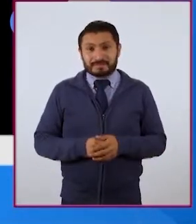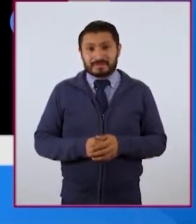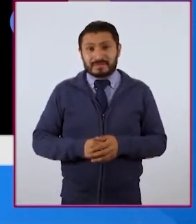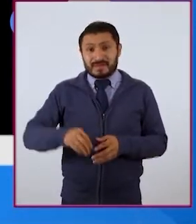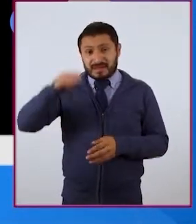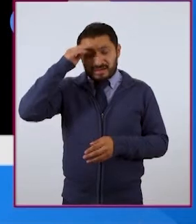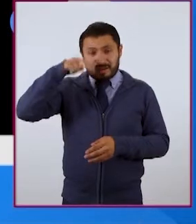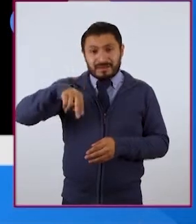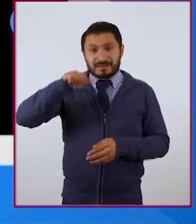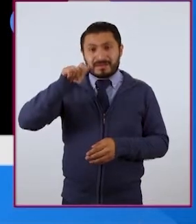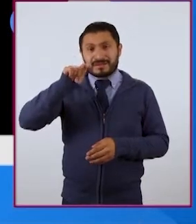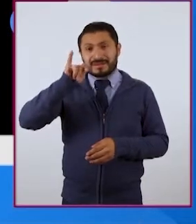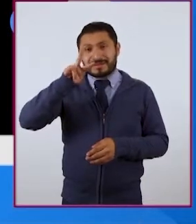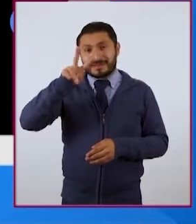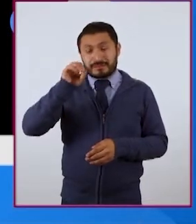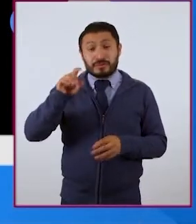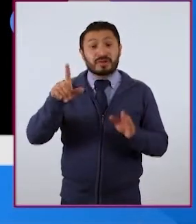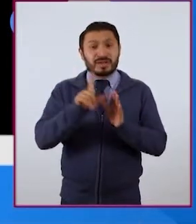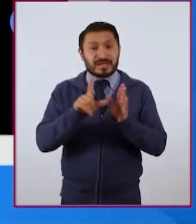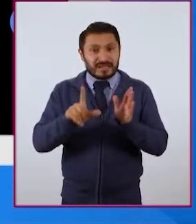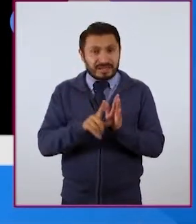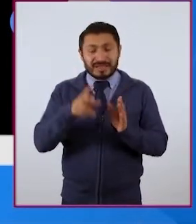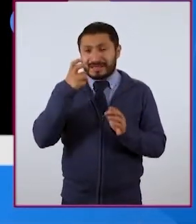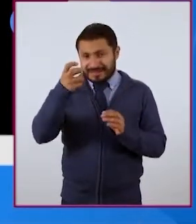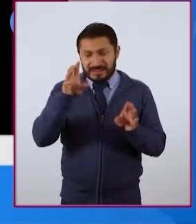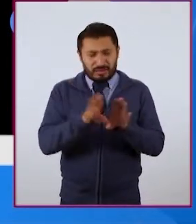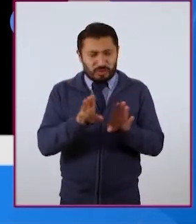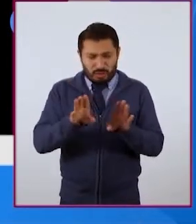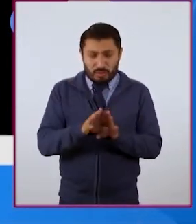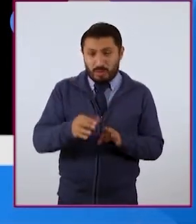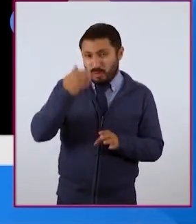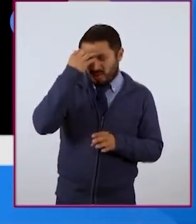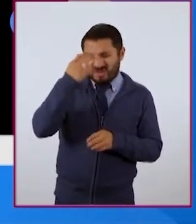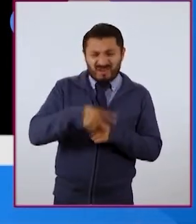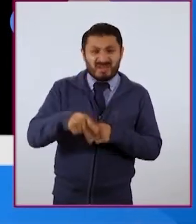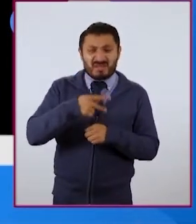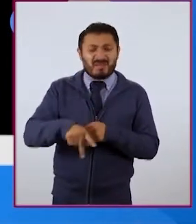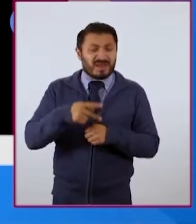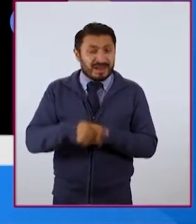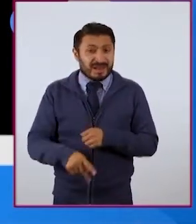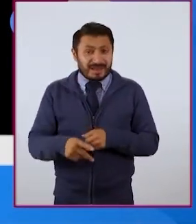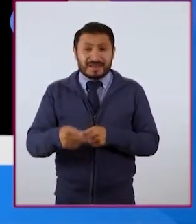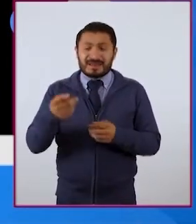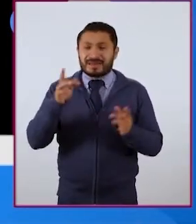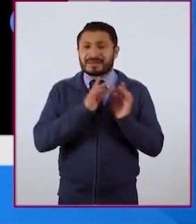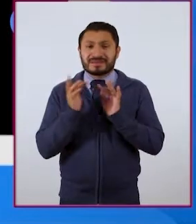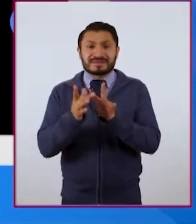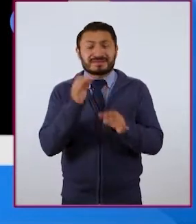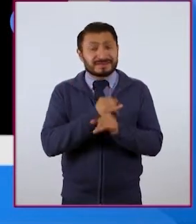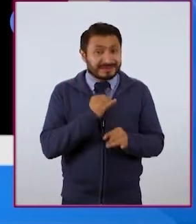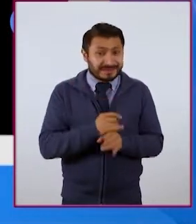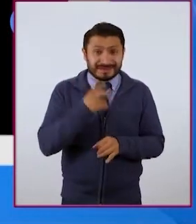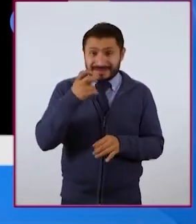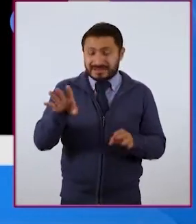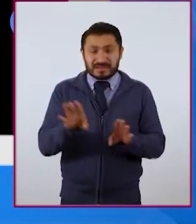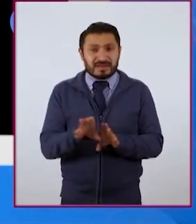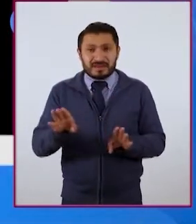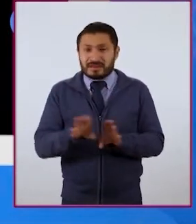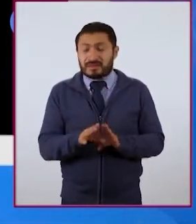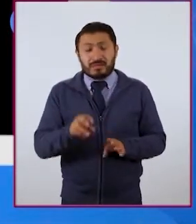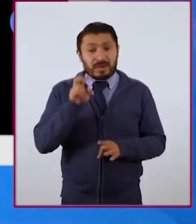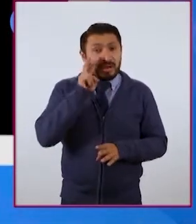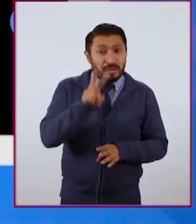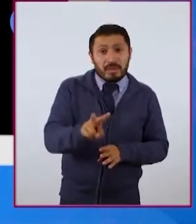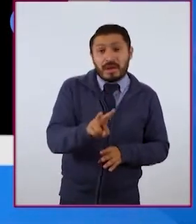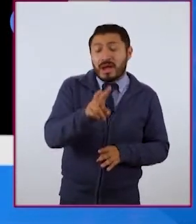ser nativo digital supone que conocemos los riesgos de estar en redes sociales es prácticamente ver solamente